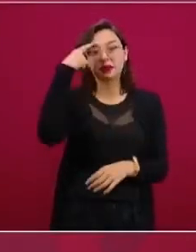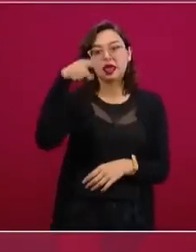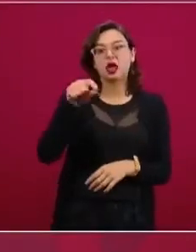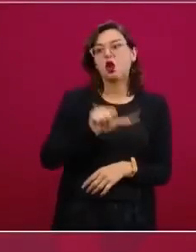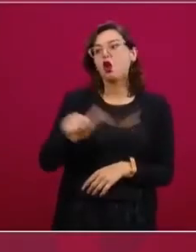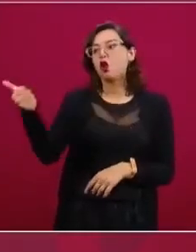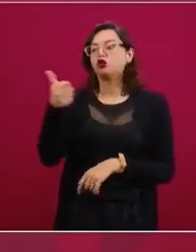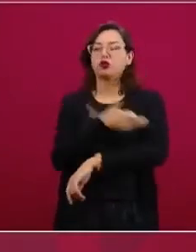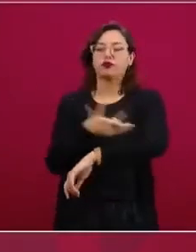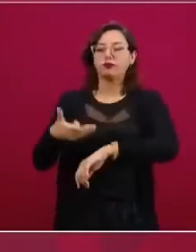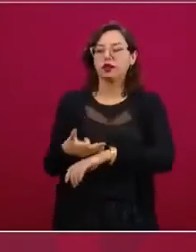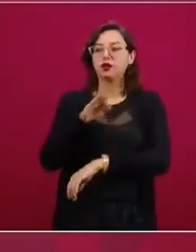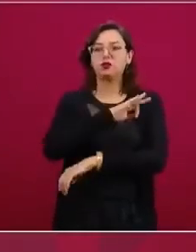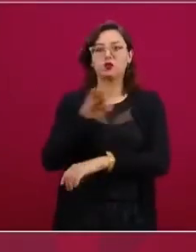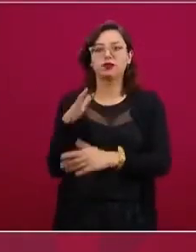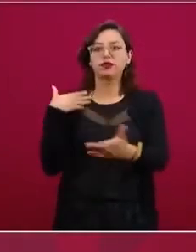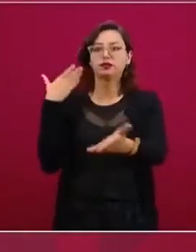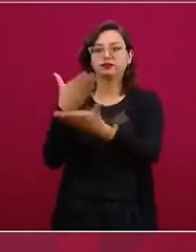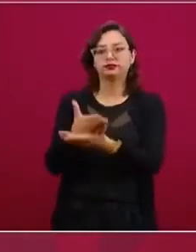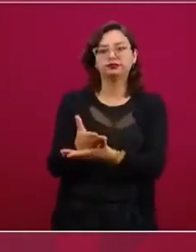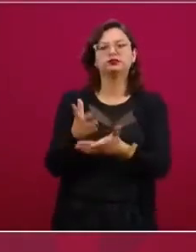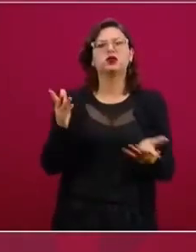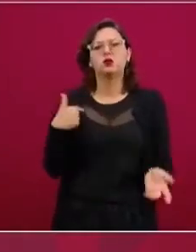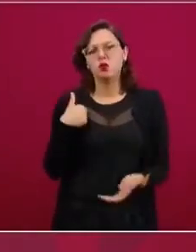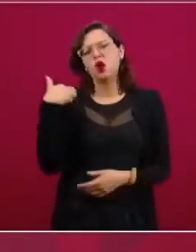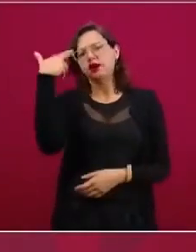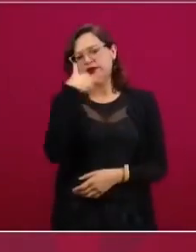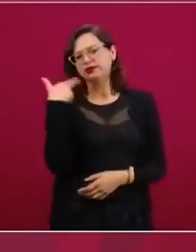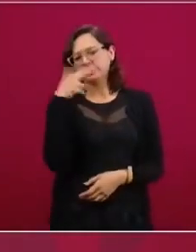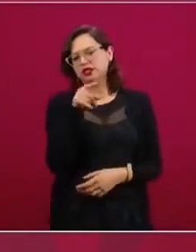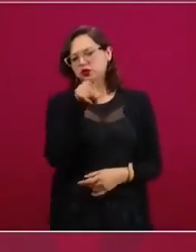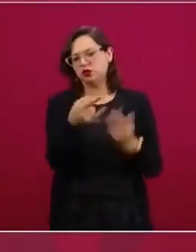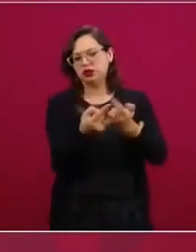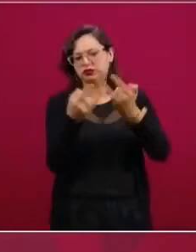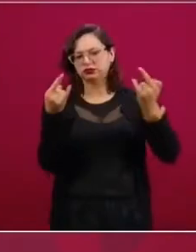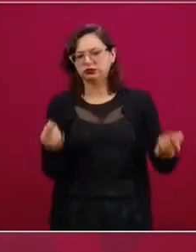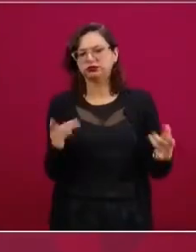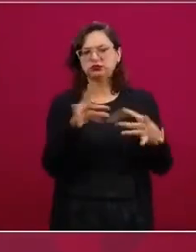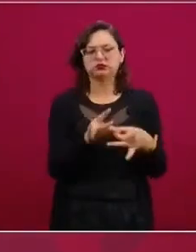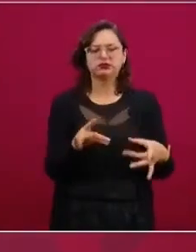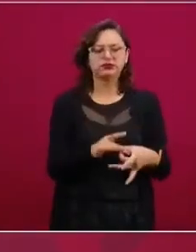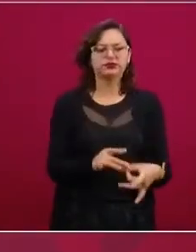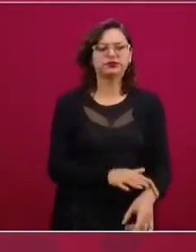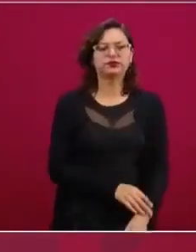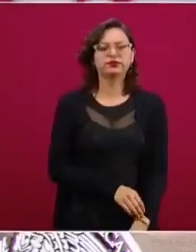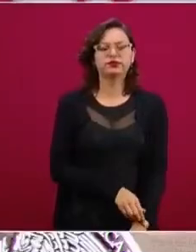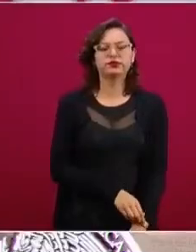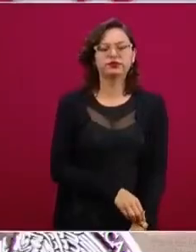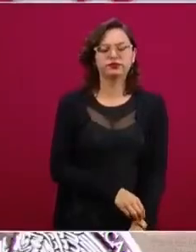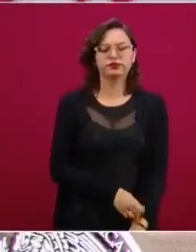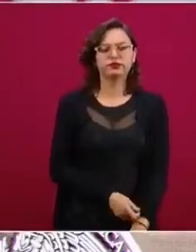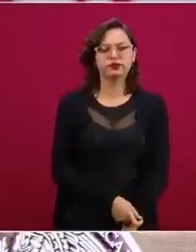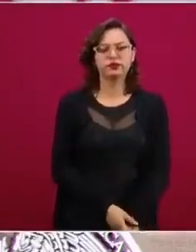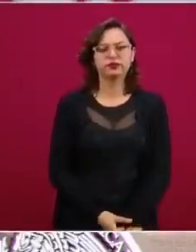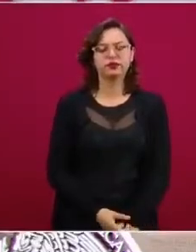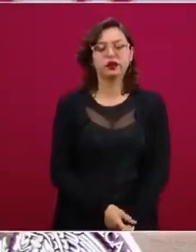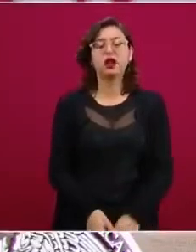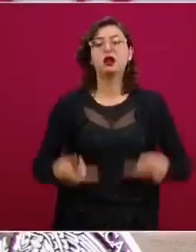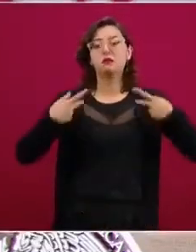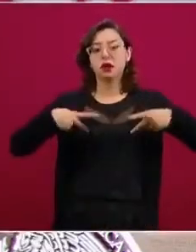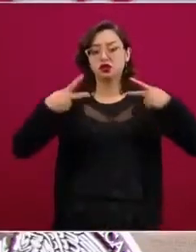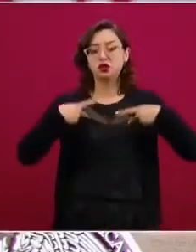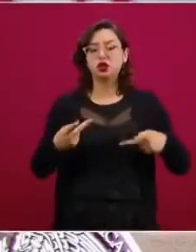caso. Todos los pacientes que tienen sospecha por COVID tienen que